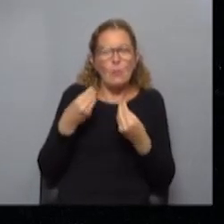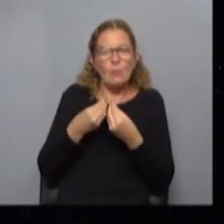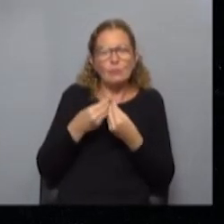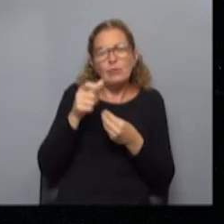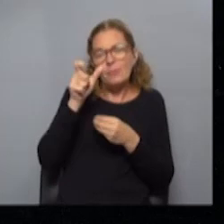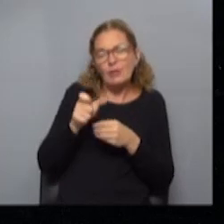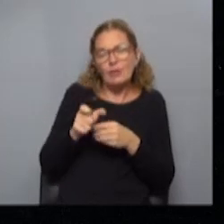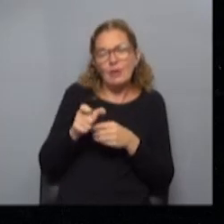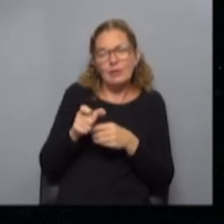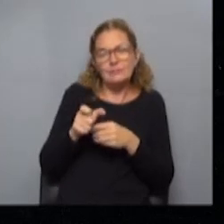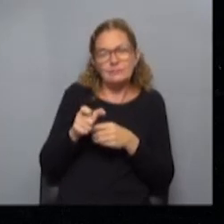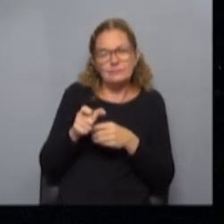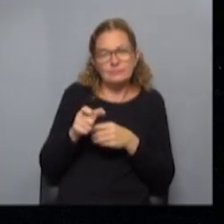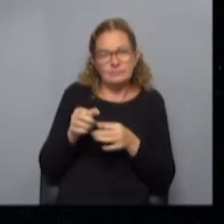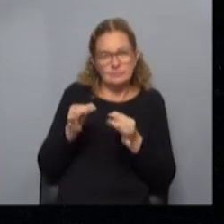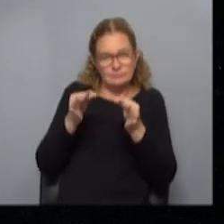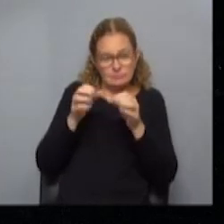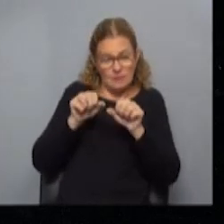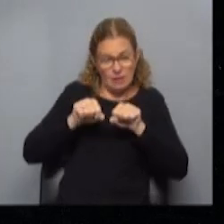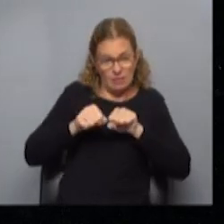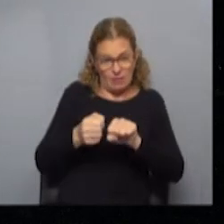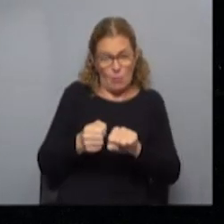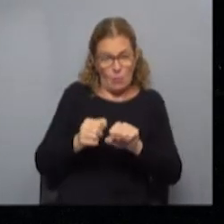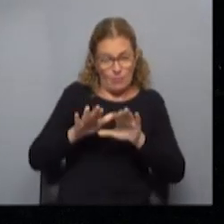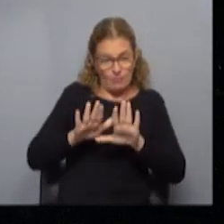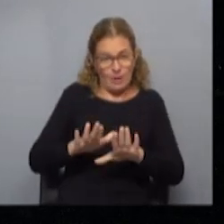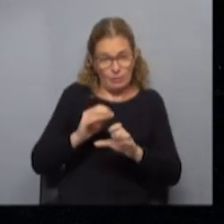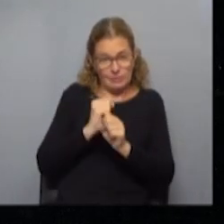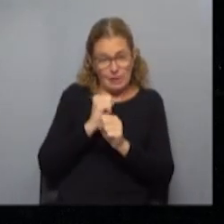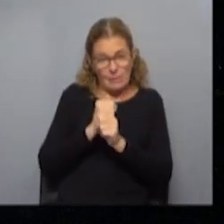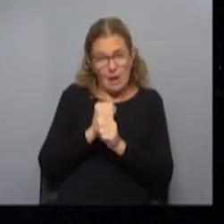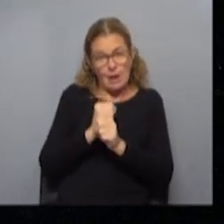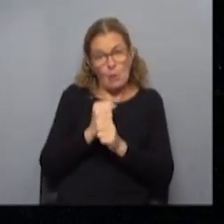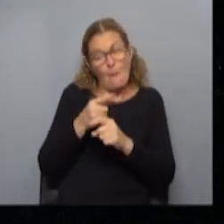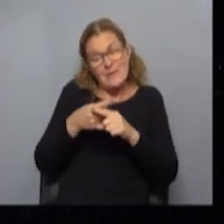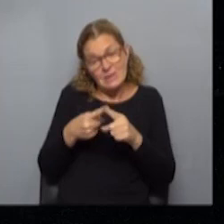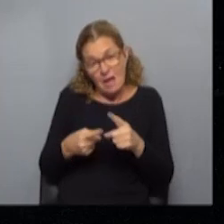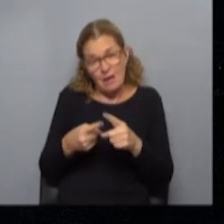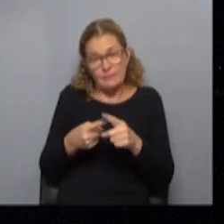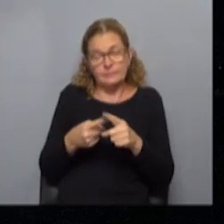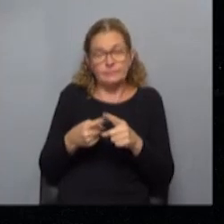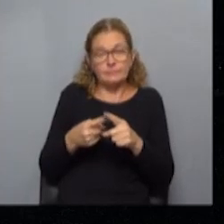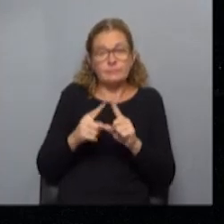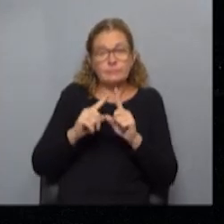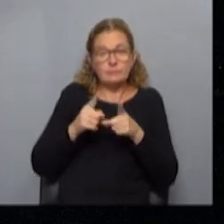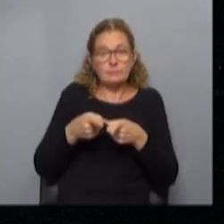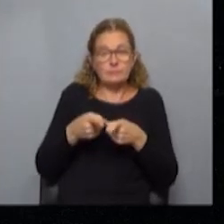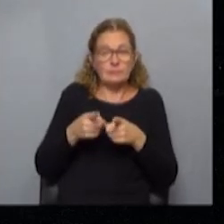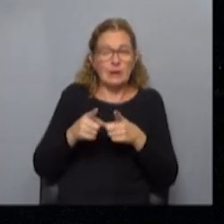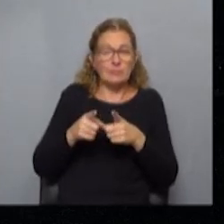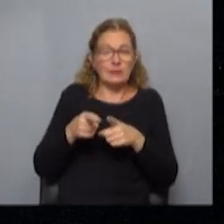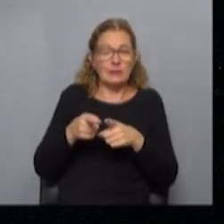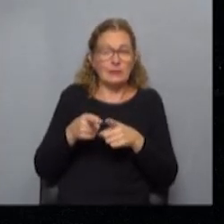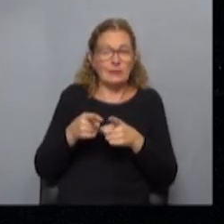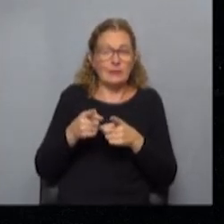que todavía sigue en el seguro de paro en el seguro de paro parcial en casos justificados